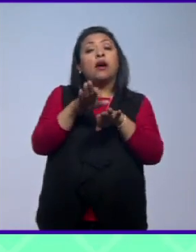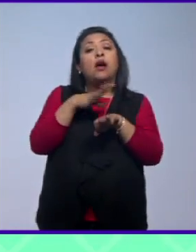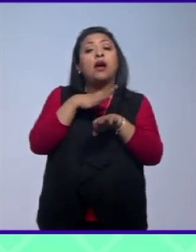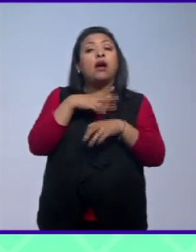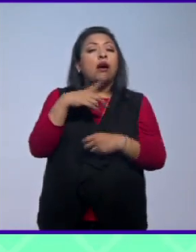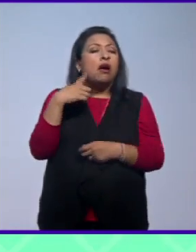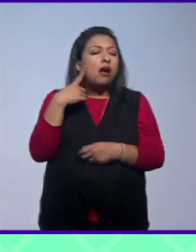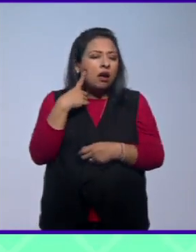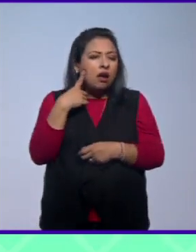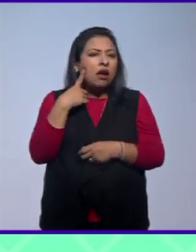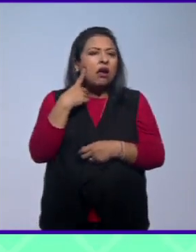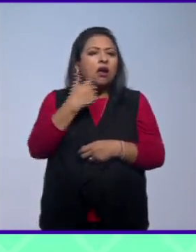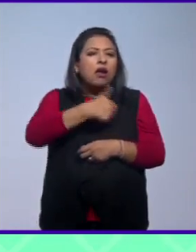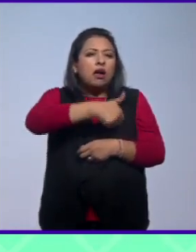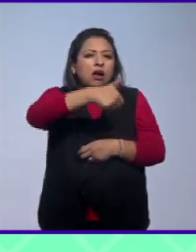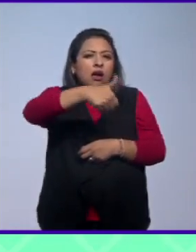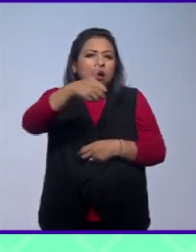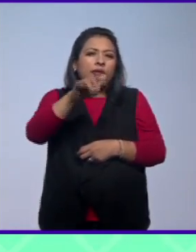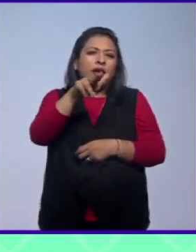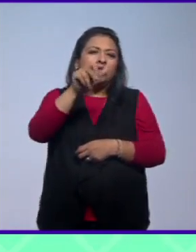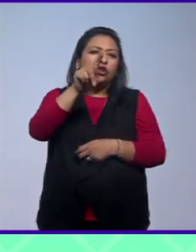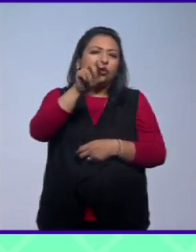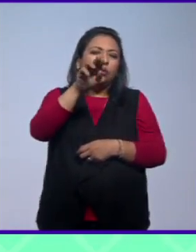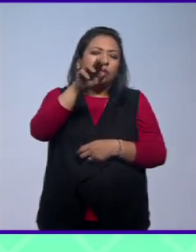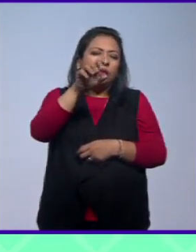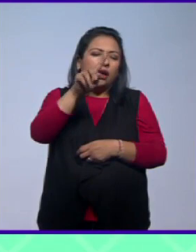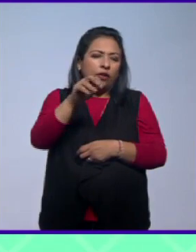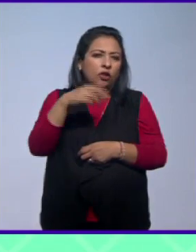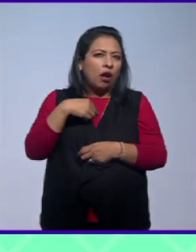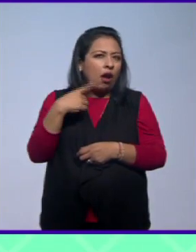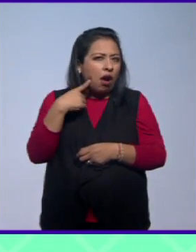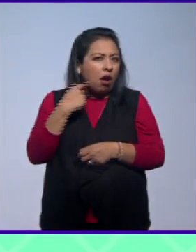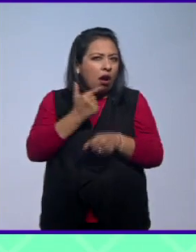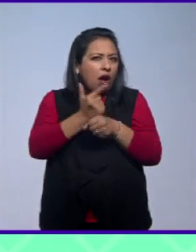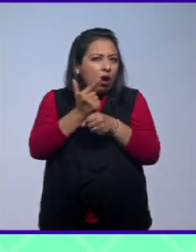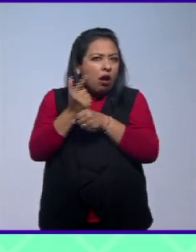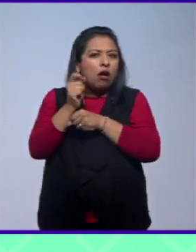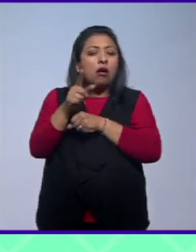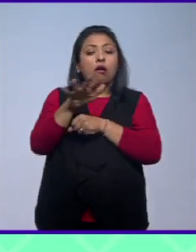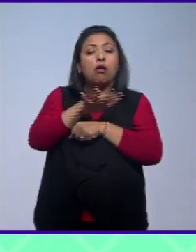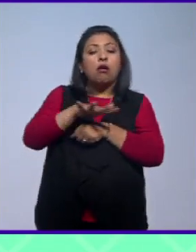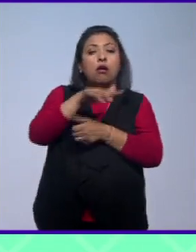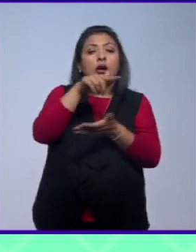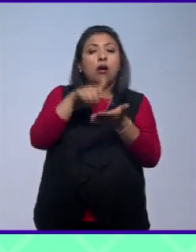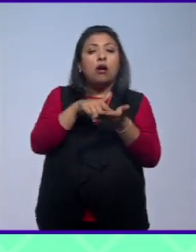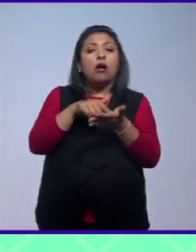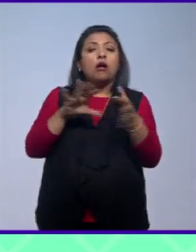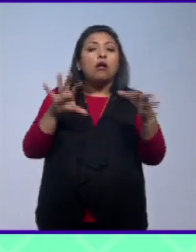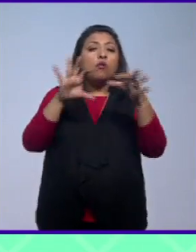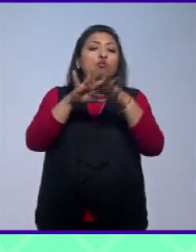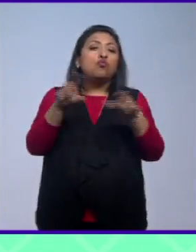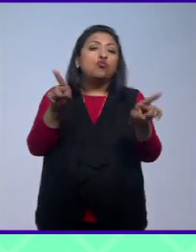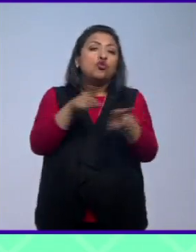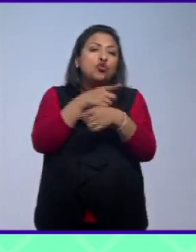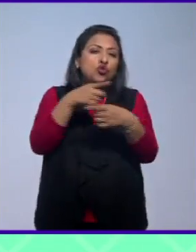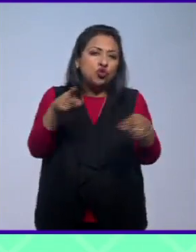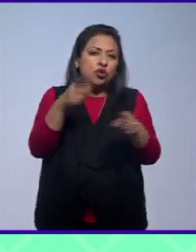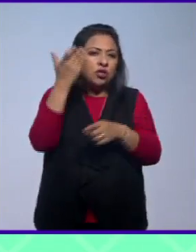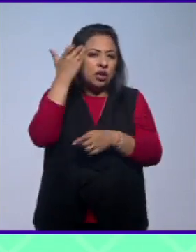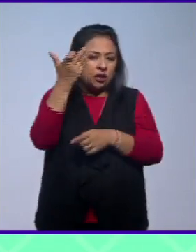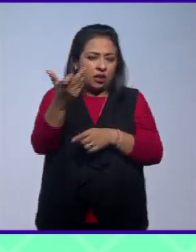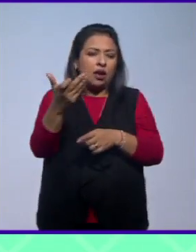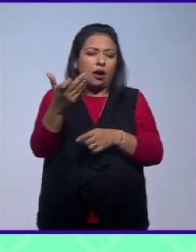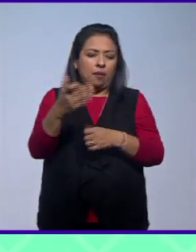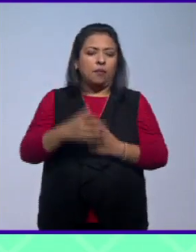la tímbrica instrumental y a partir de los espacios sonoros y temporales generados por